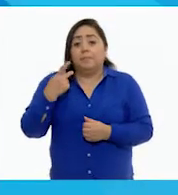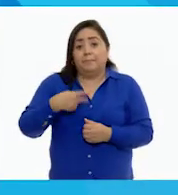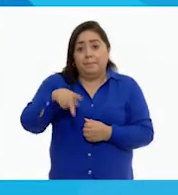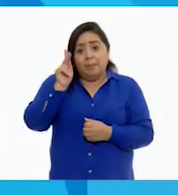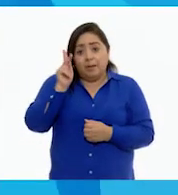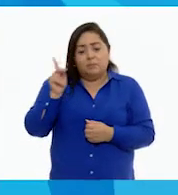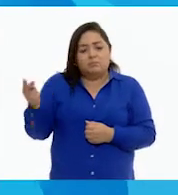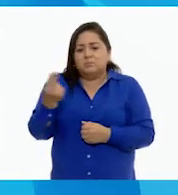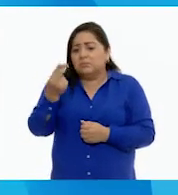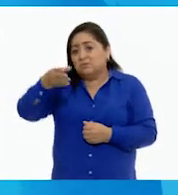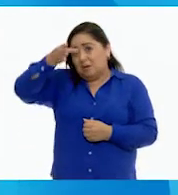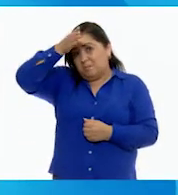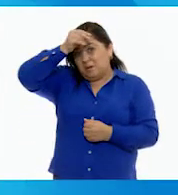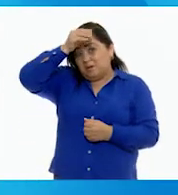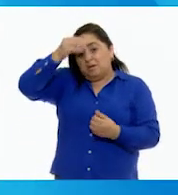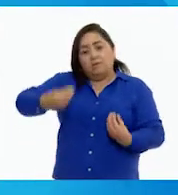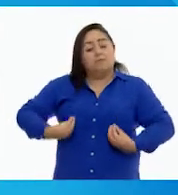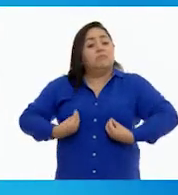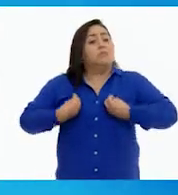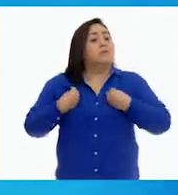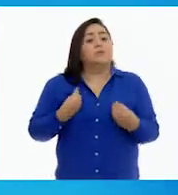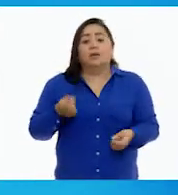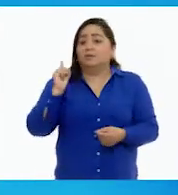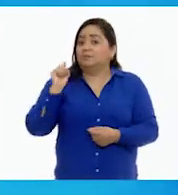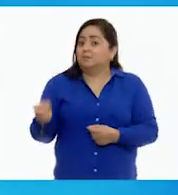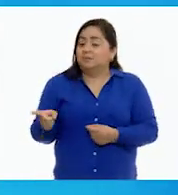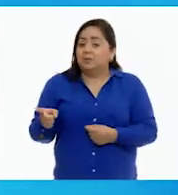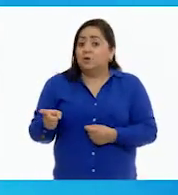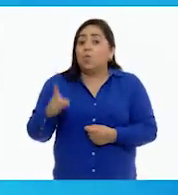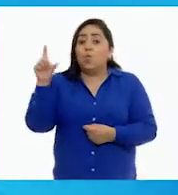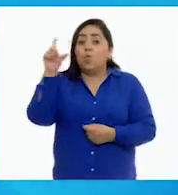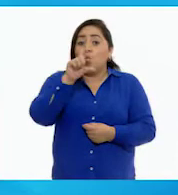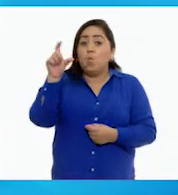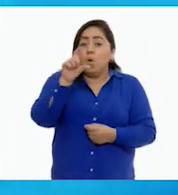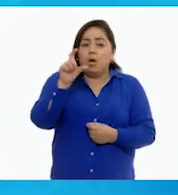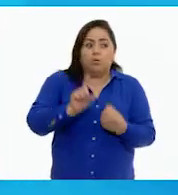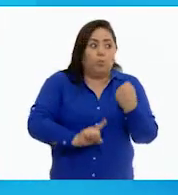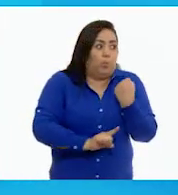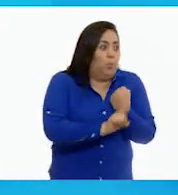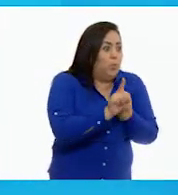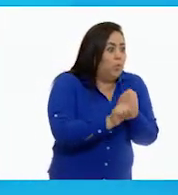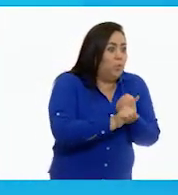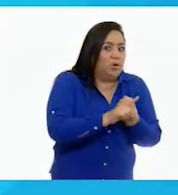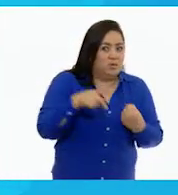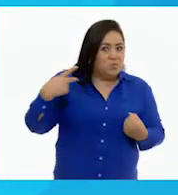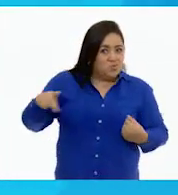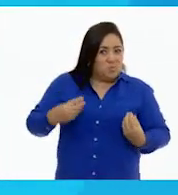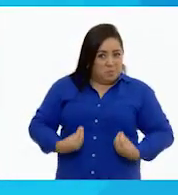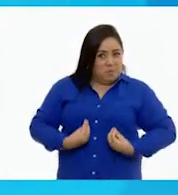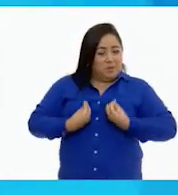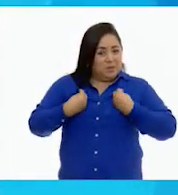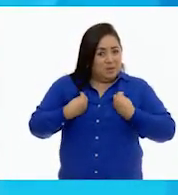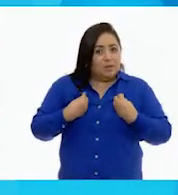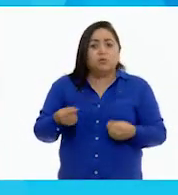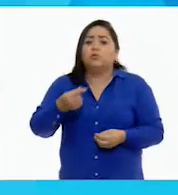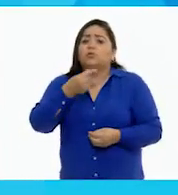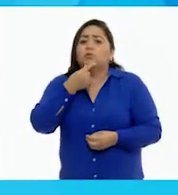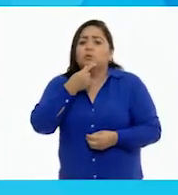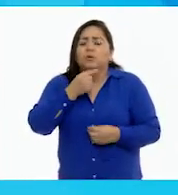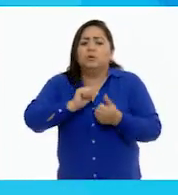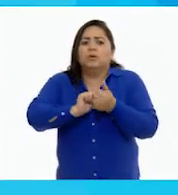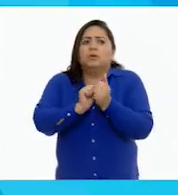tenía que aprender que la vida es así. Cuando surgía un problema en su vida, Daniel